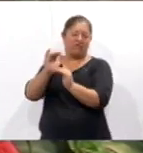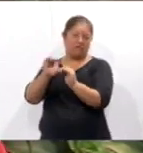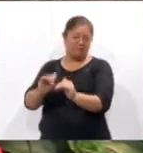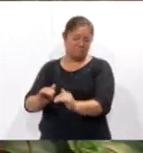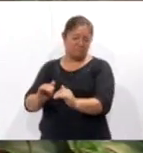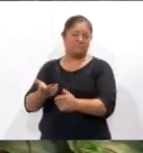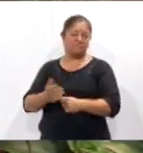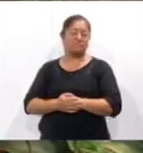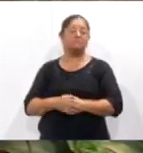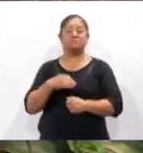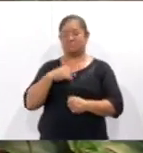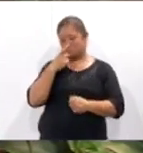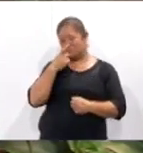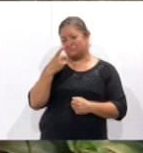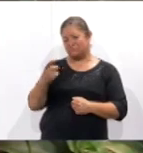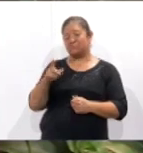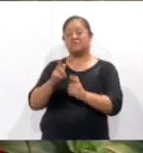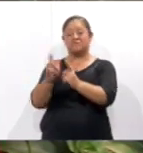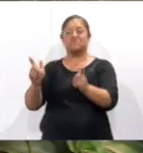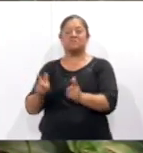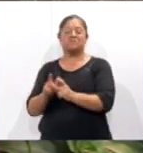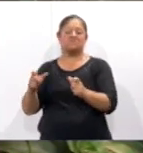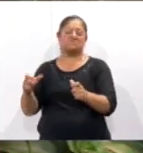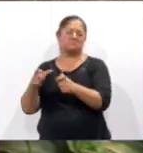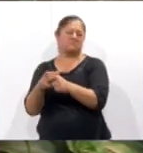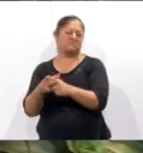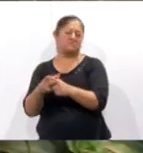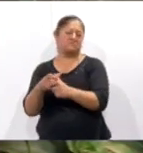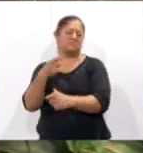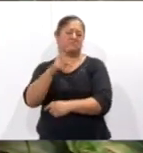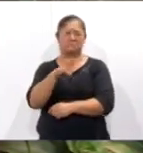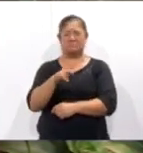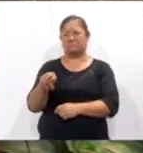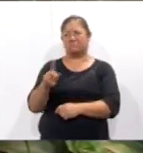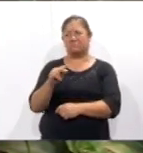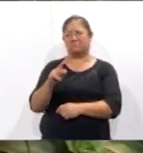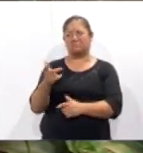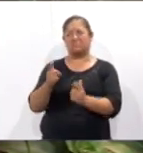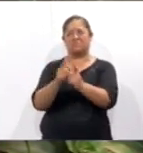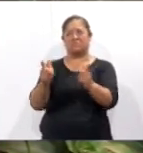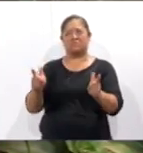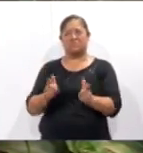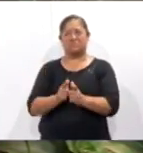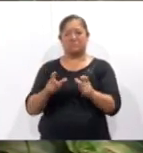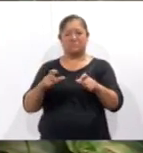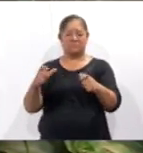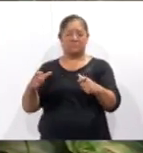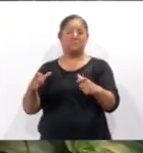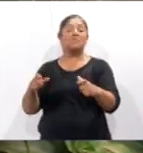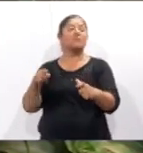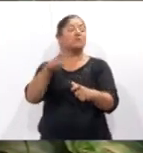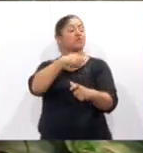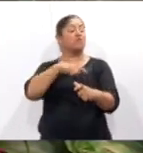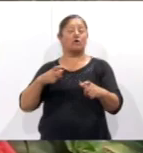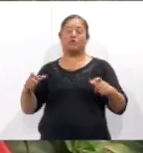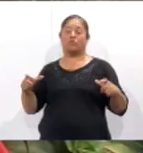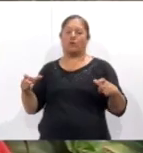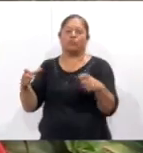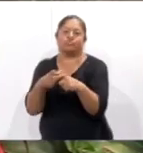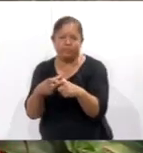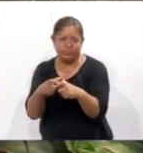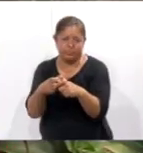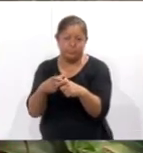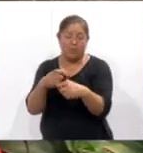se les ha mal nombrado grupos minoritarios, pero en realidad la palabra tendría que ser grupos minorizados, porque en realidad es que